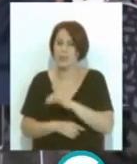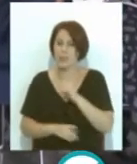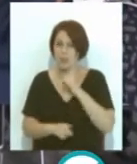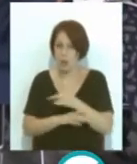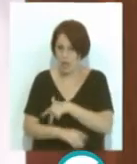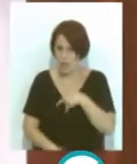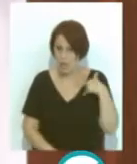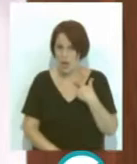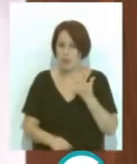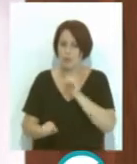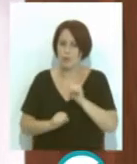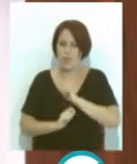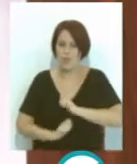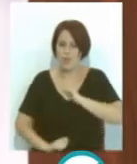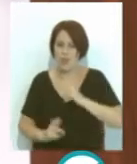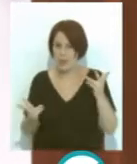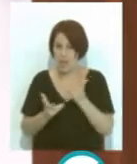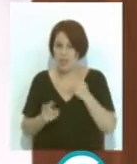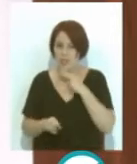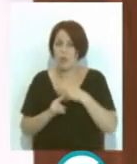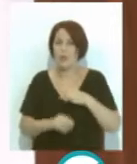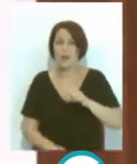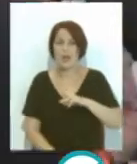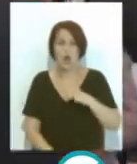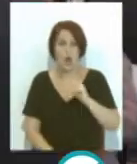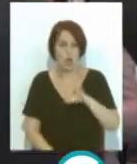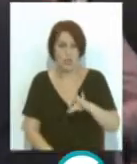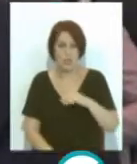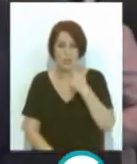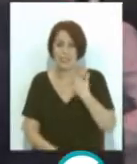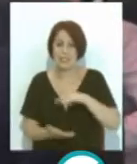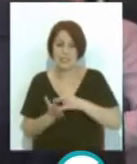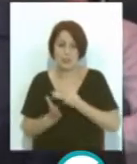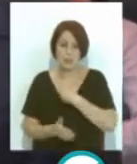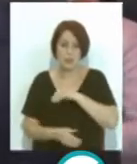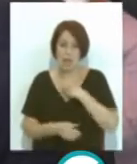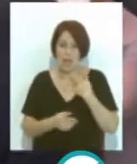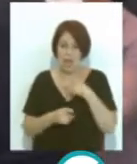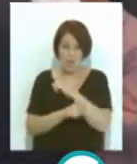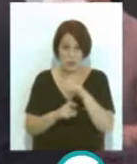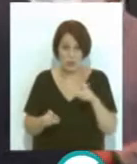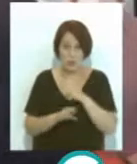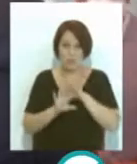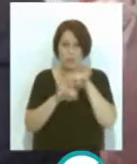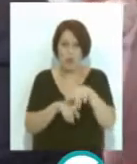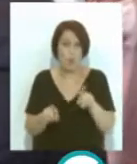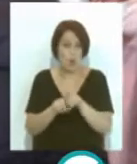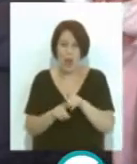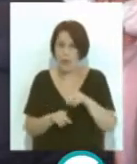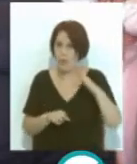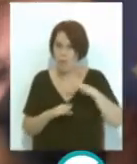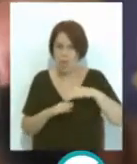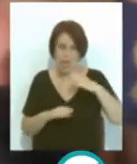general de protección civil y emergencias Leonardo Marcos que ha señalado el sistema nacional de alerta por maremoto como principal